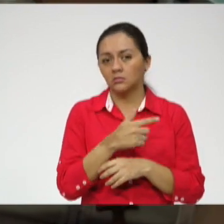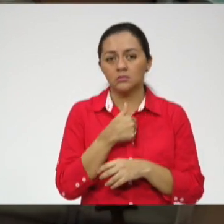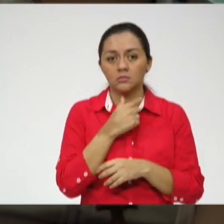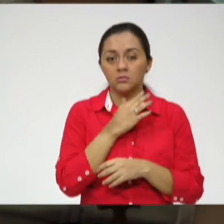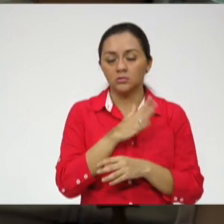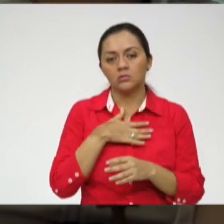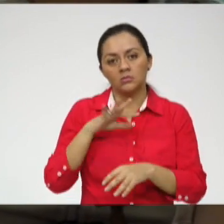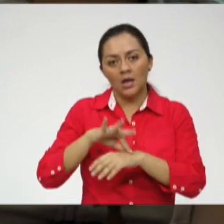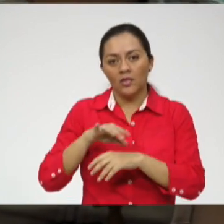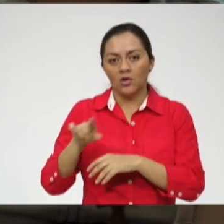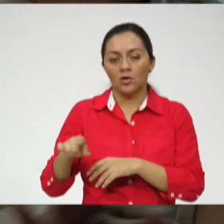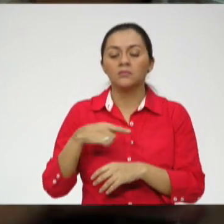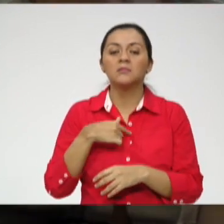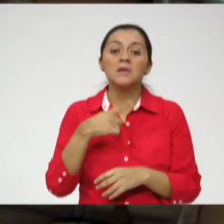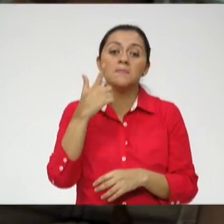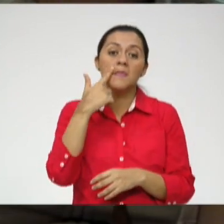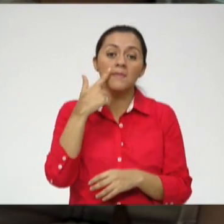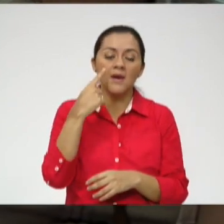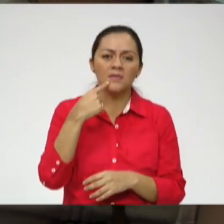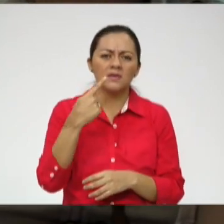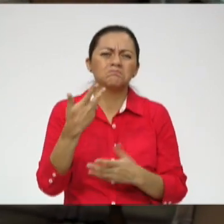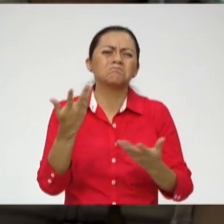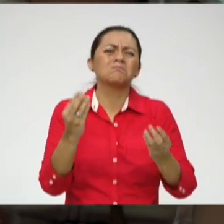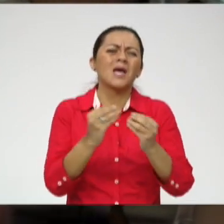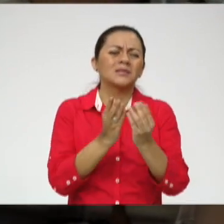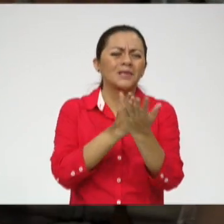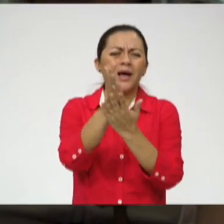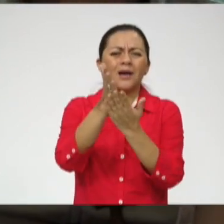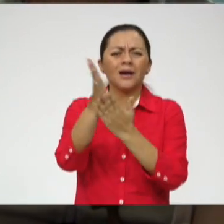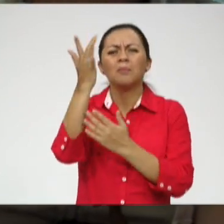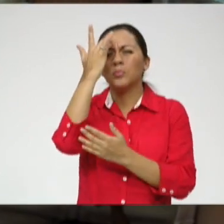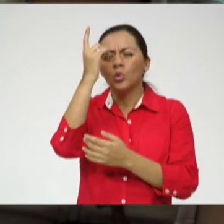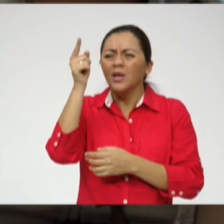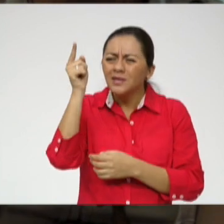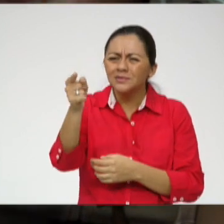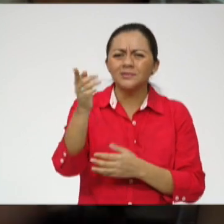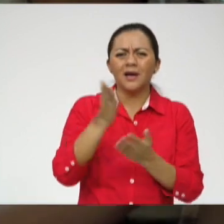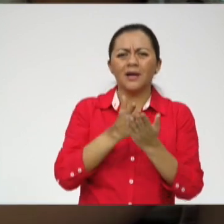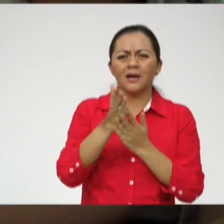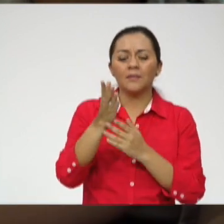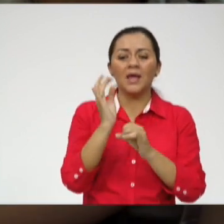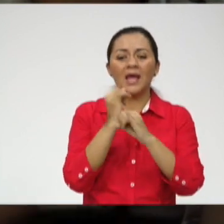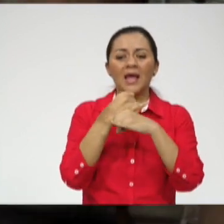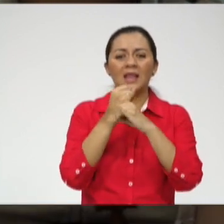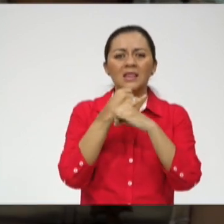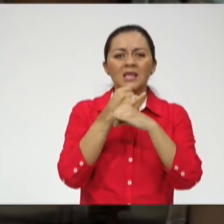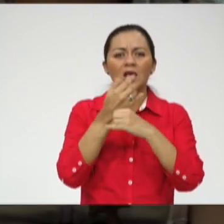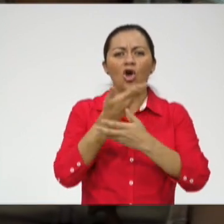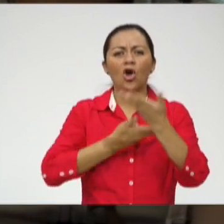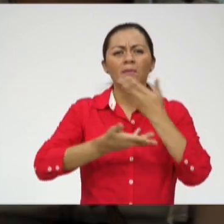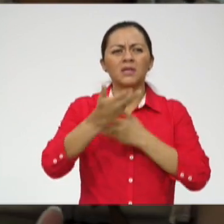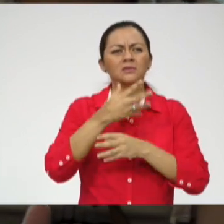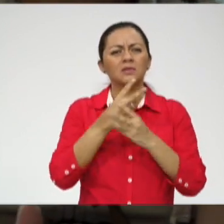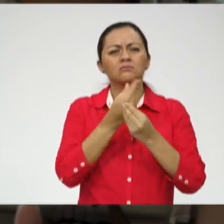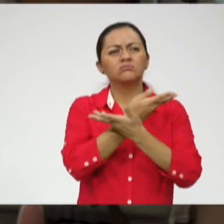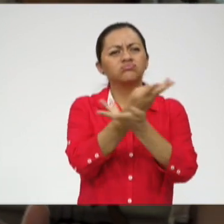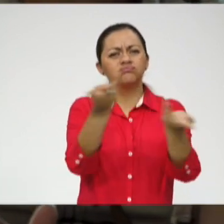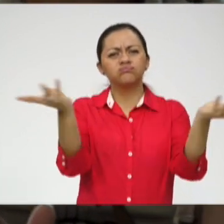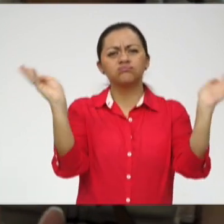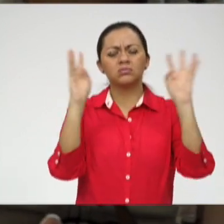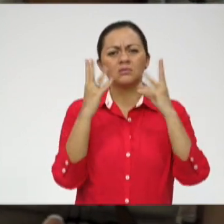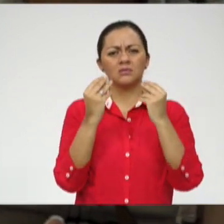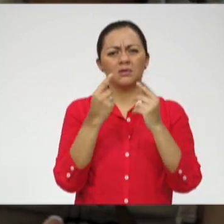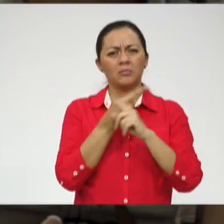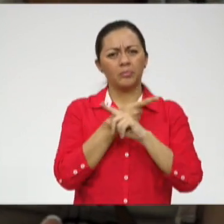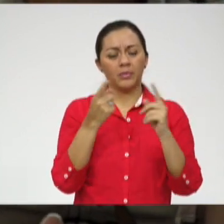dice, Gabriela, pero hay muchísimas carreras más, ¿por qué quieres eso? Ingenieros comerciales hay por montón. Tú vas